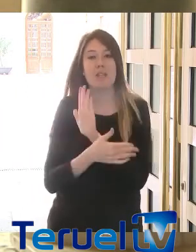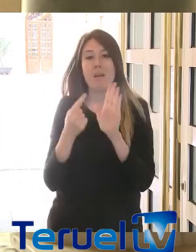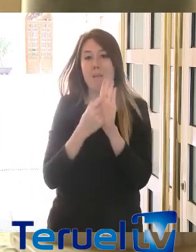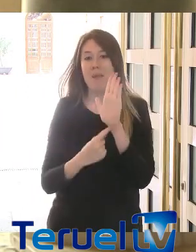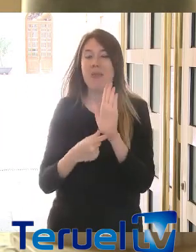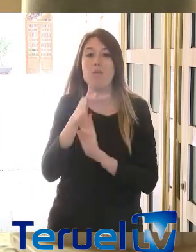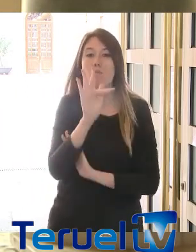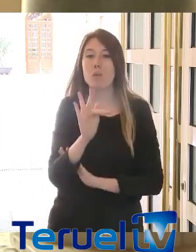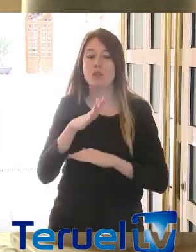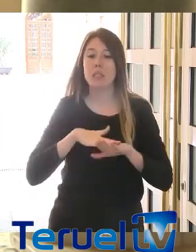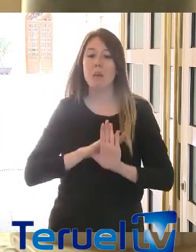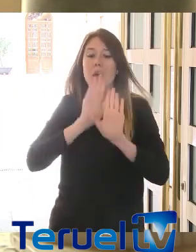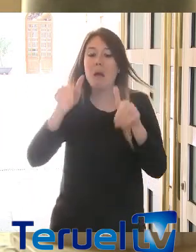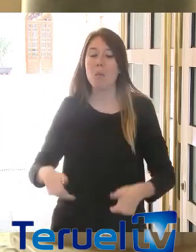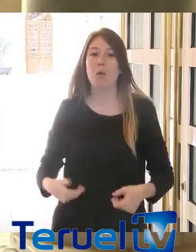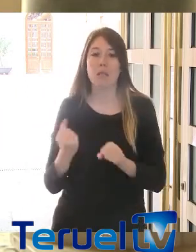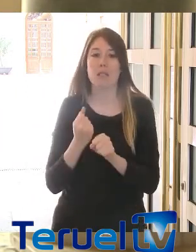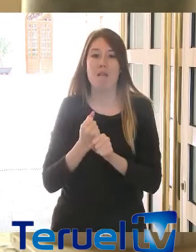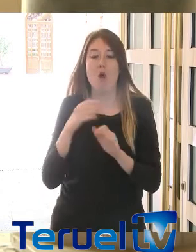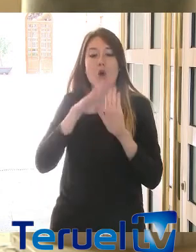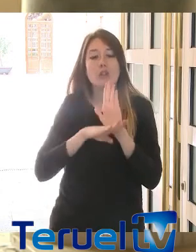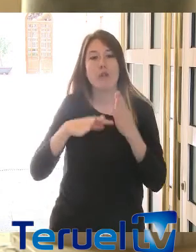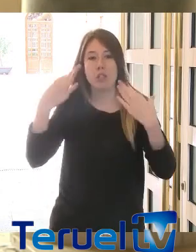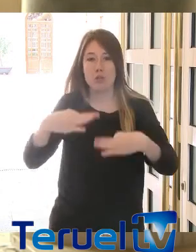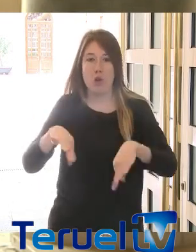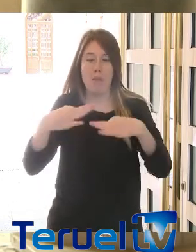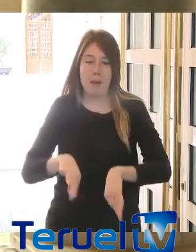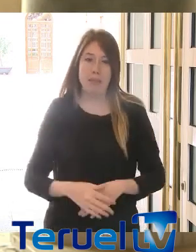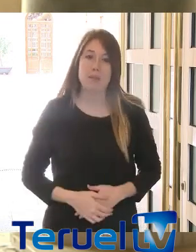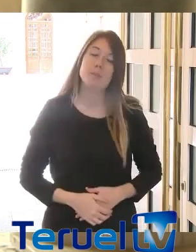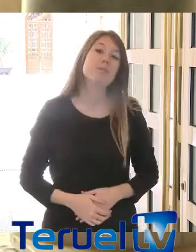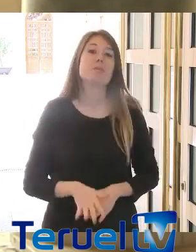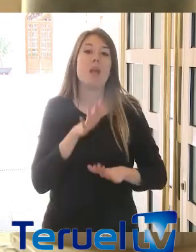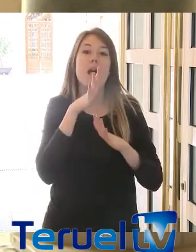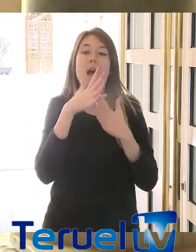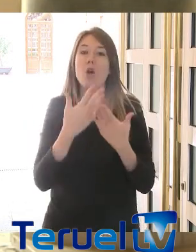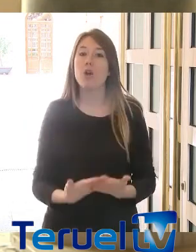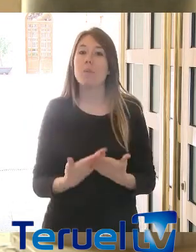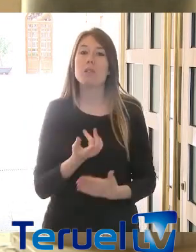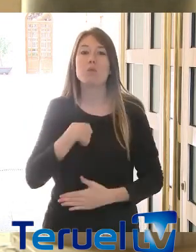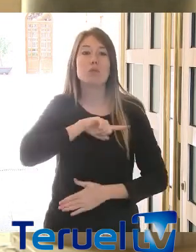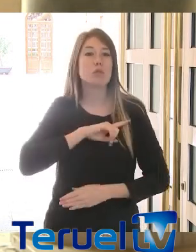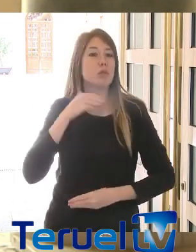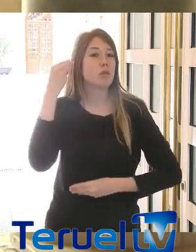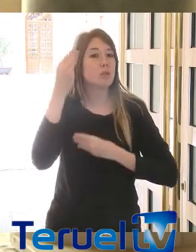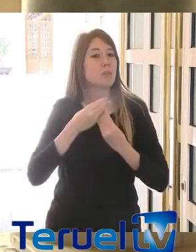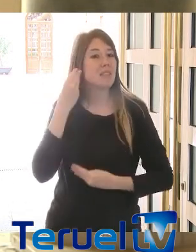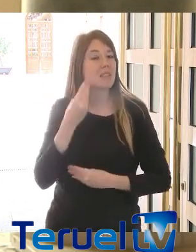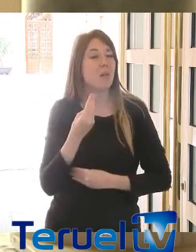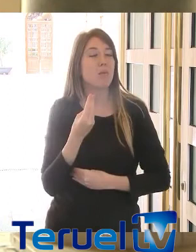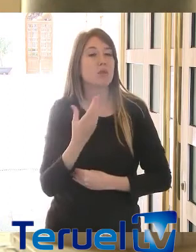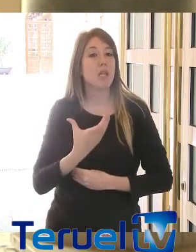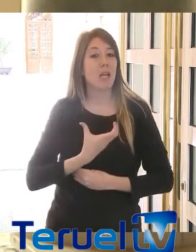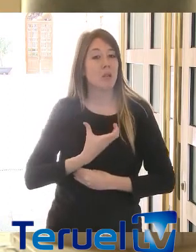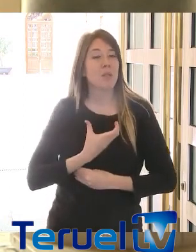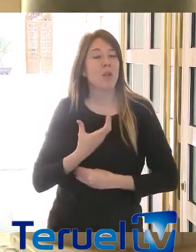garantizar la vuelta al trabajo en unas condiciones de normalidad. En estos momentos también creemos que es el momento de elaborar